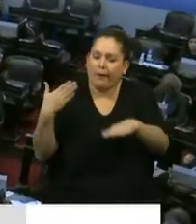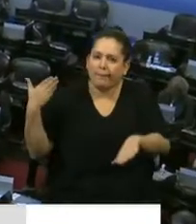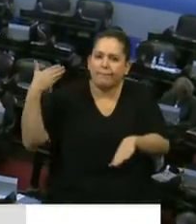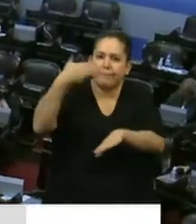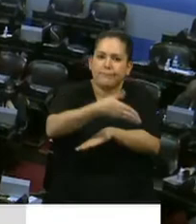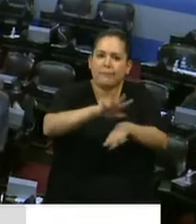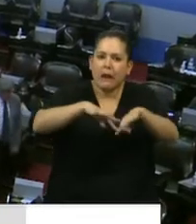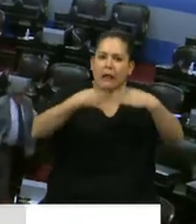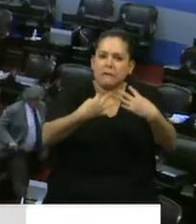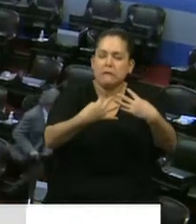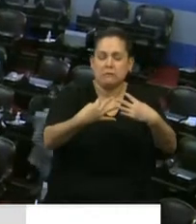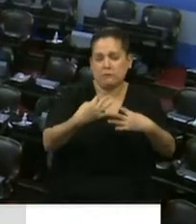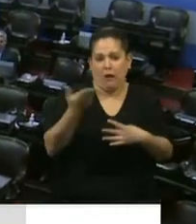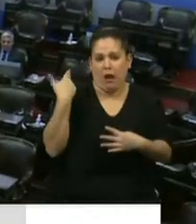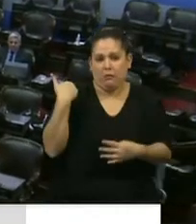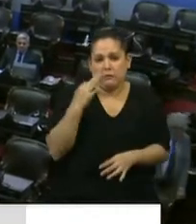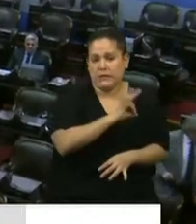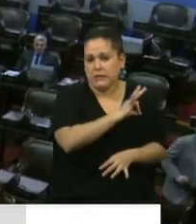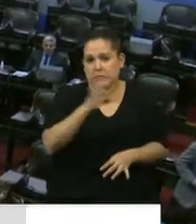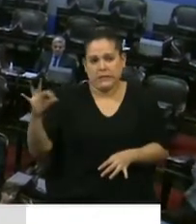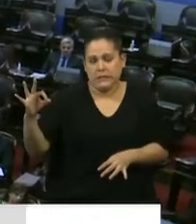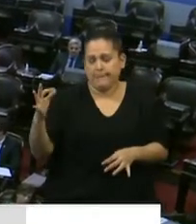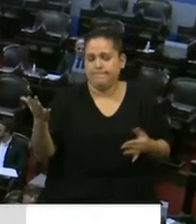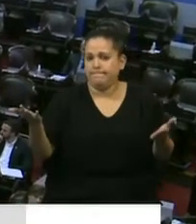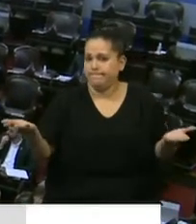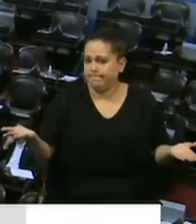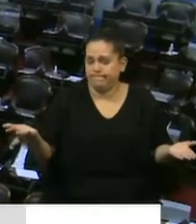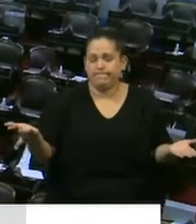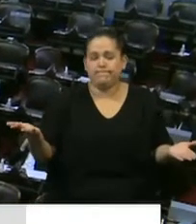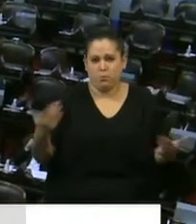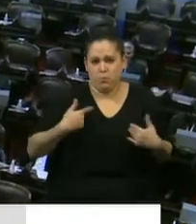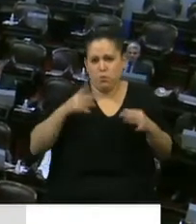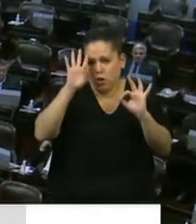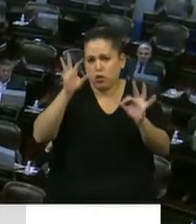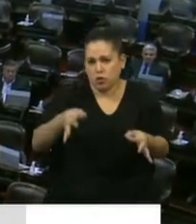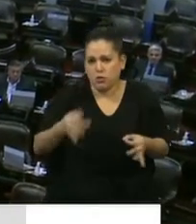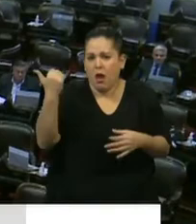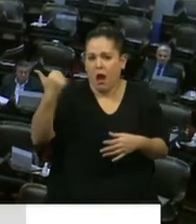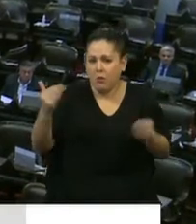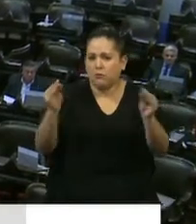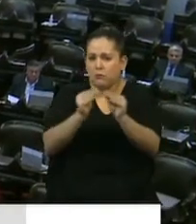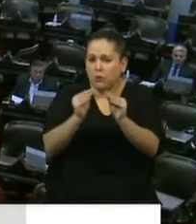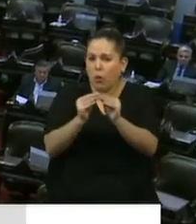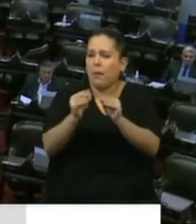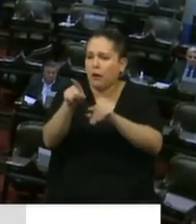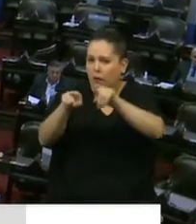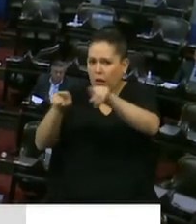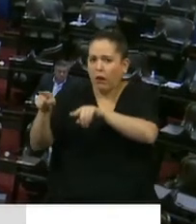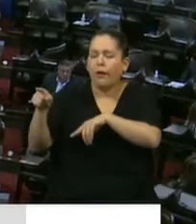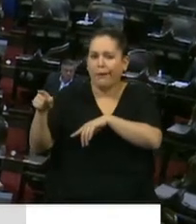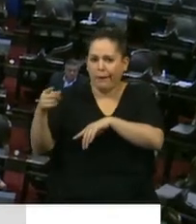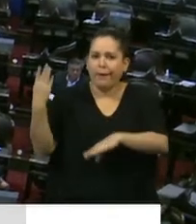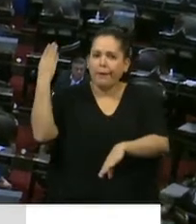este recinto antes. Y digo esto porque sé de muchos colegas míos que han estado presentes en las